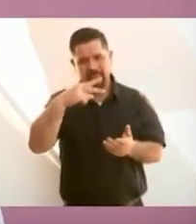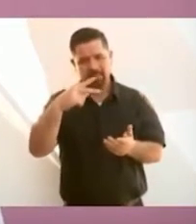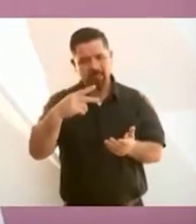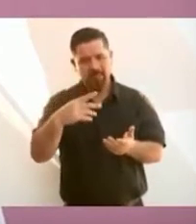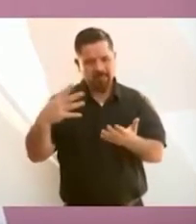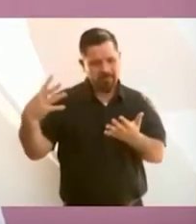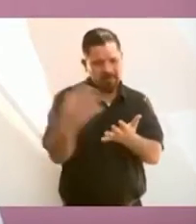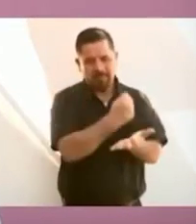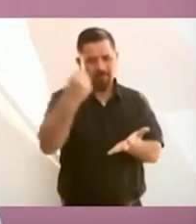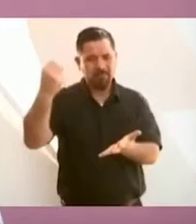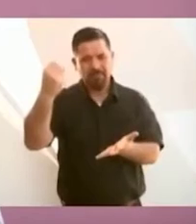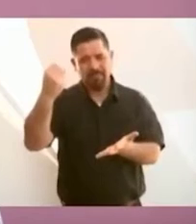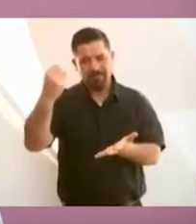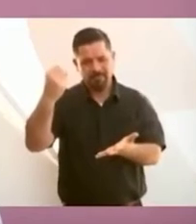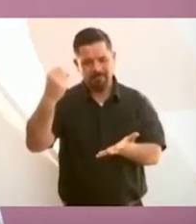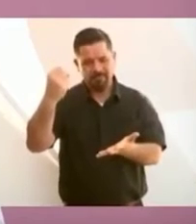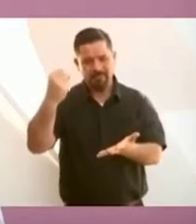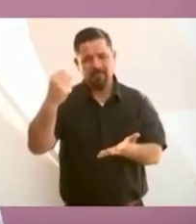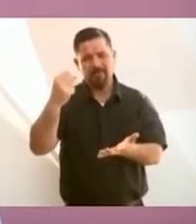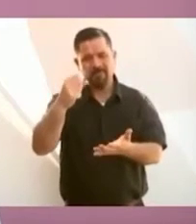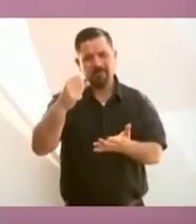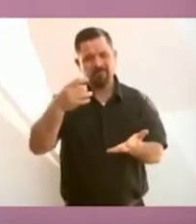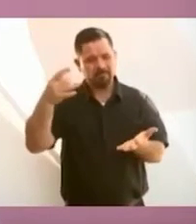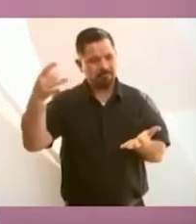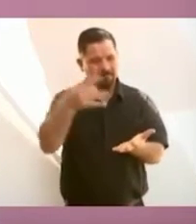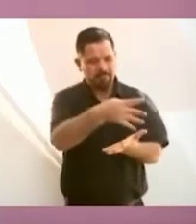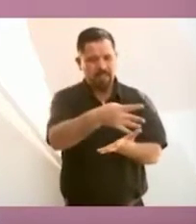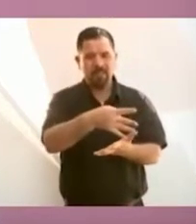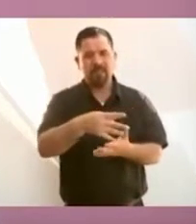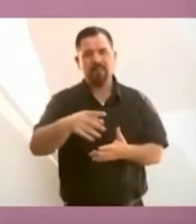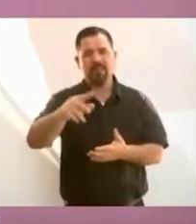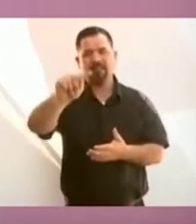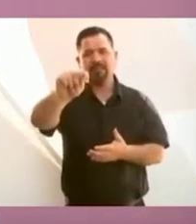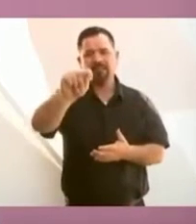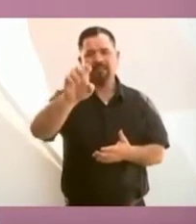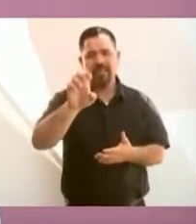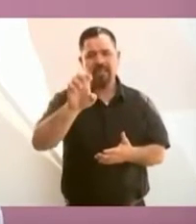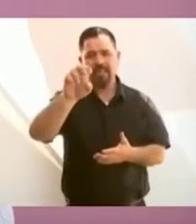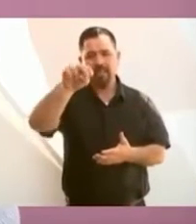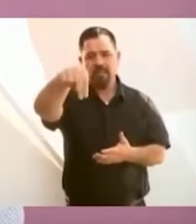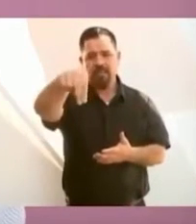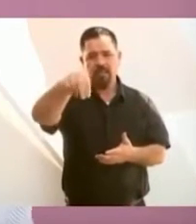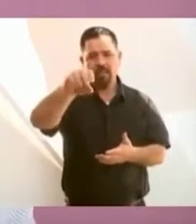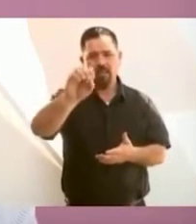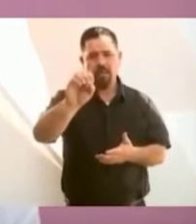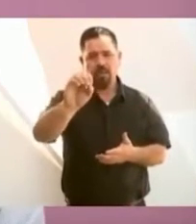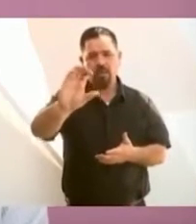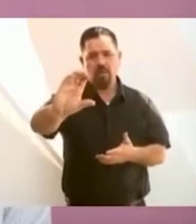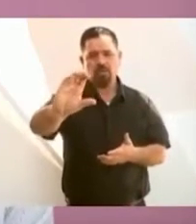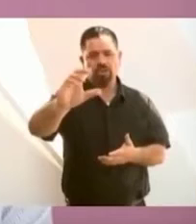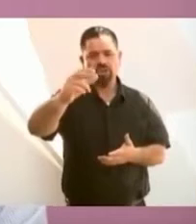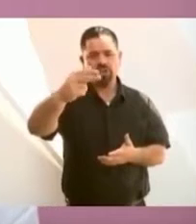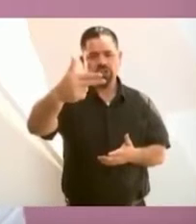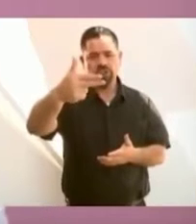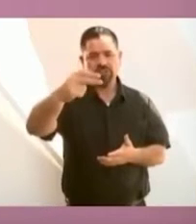Tenochtitlán. Y también el año próximo